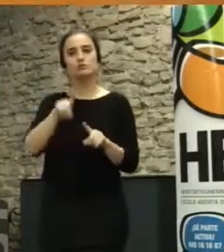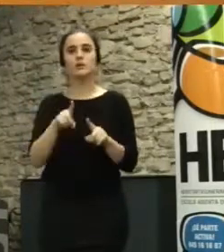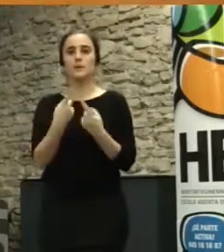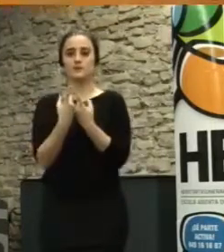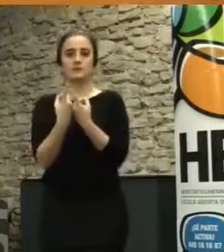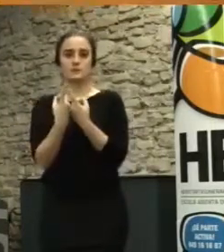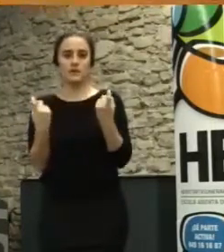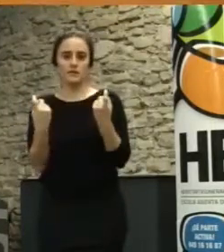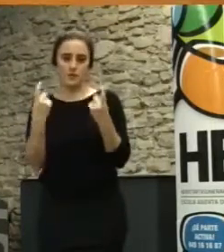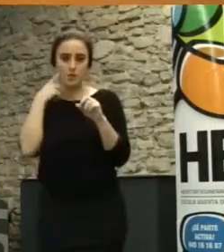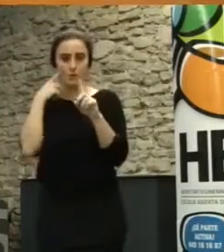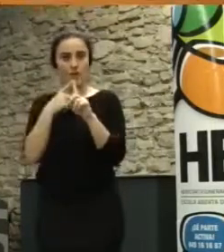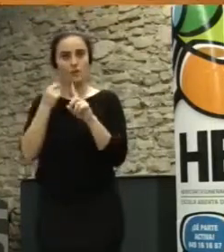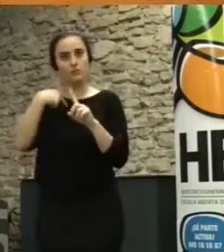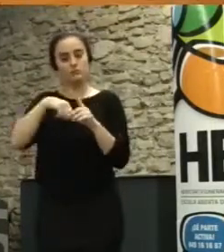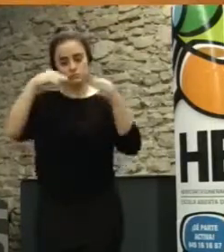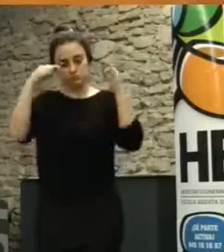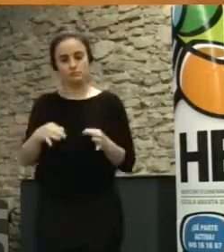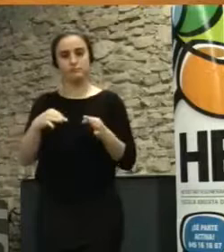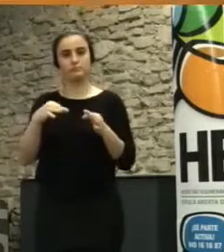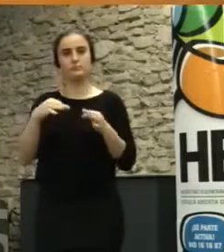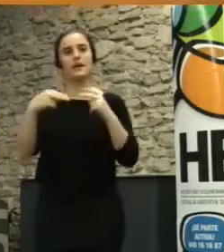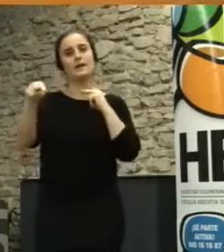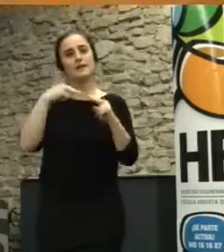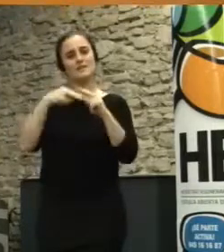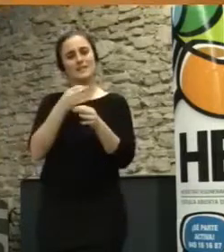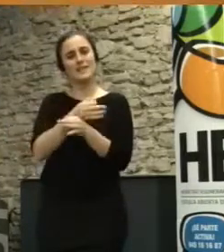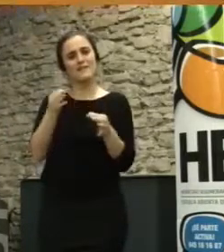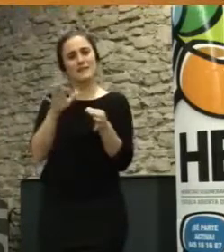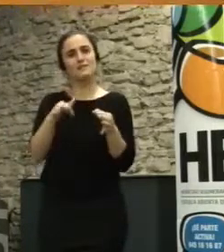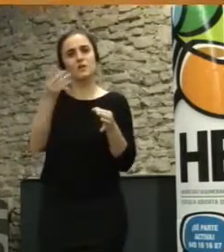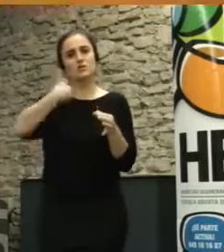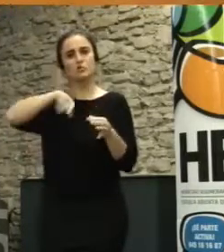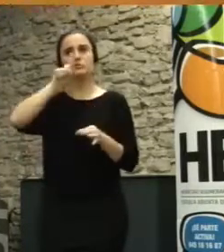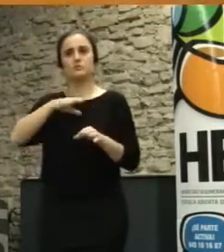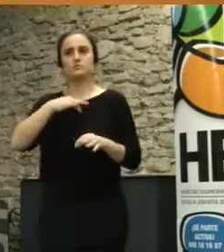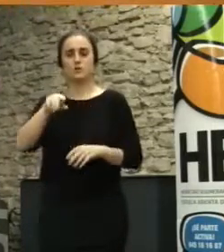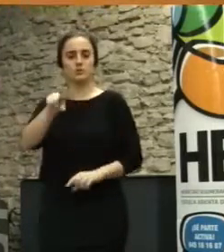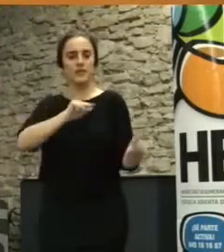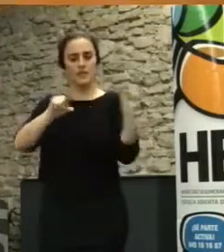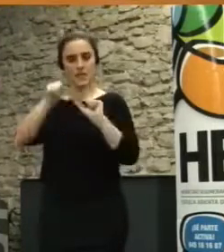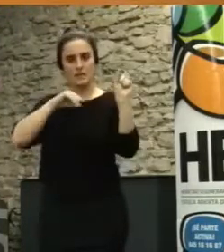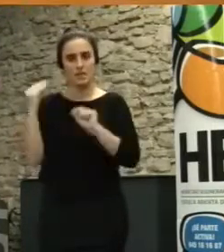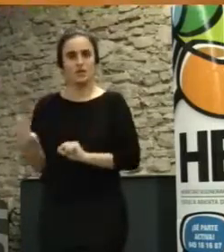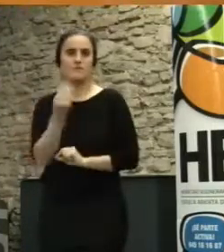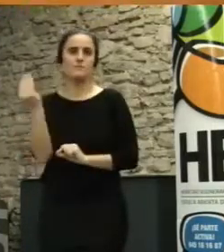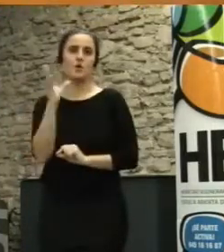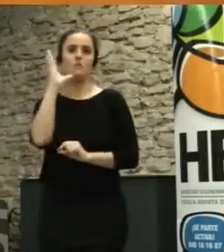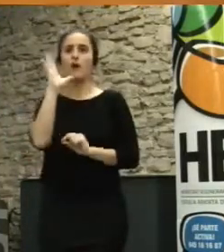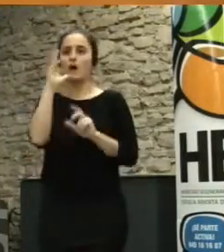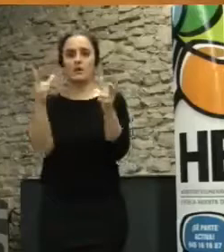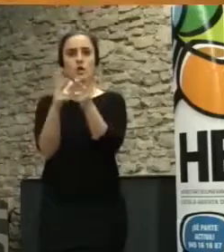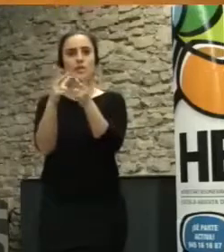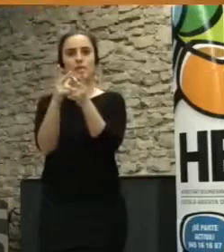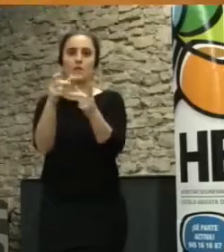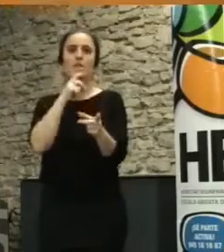necesidad para asegurar respuestas más eficaces y tomar mejores decisiones ante la complejidad social que